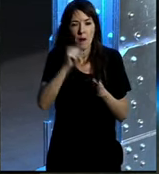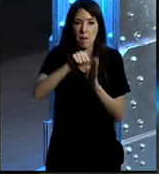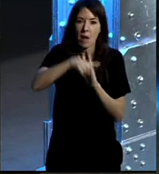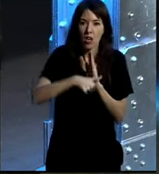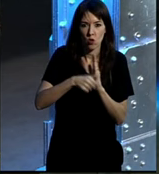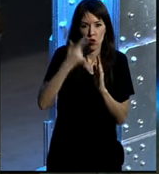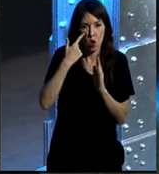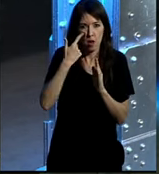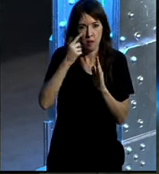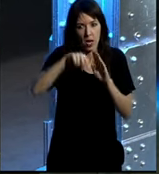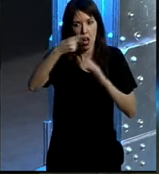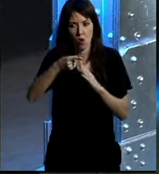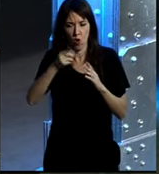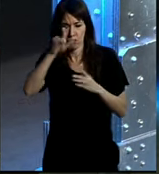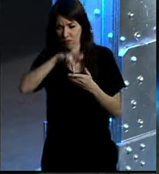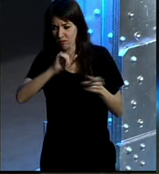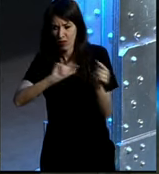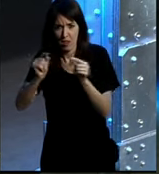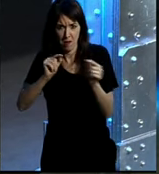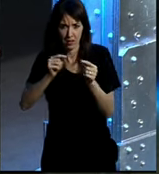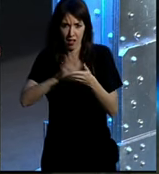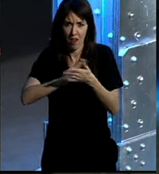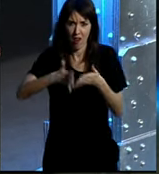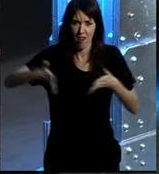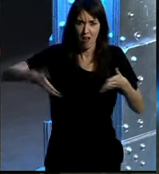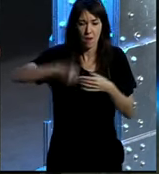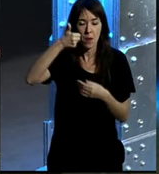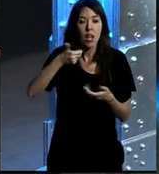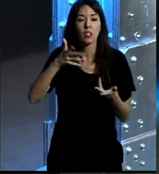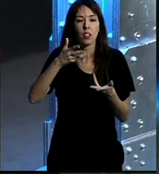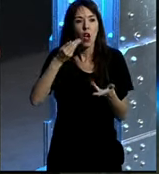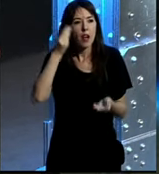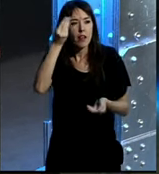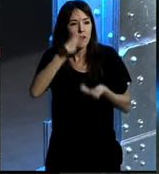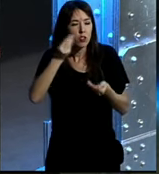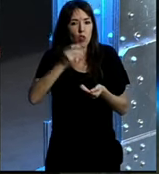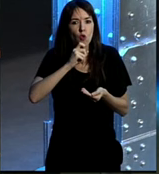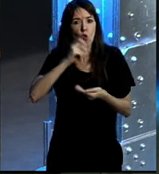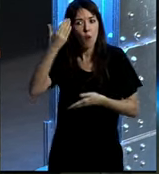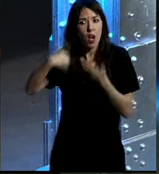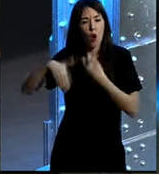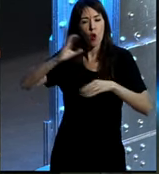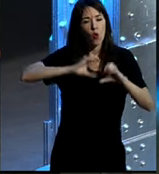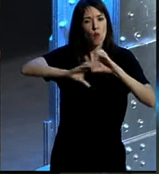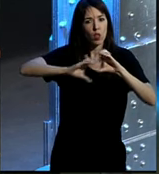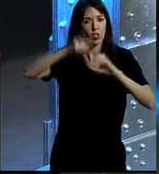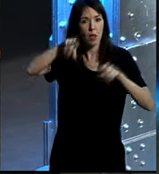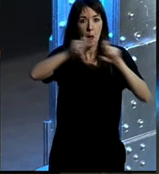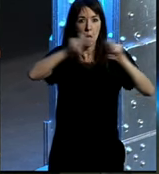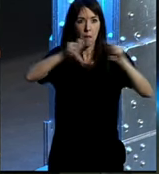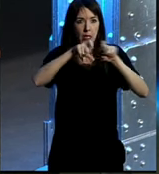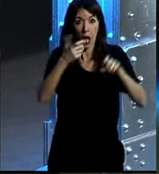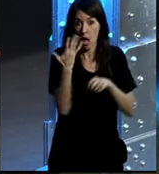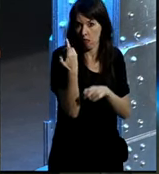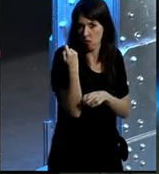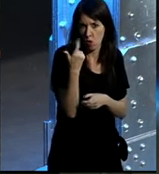en que yo creo que nos vamos a desenvolver luego a lo largo del debate y de la charla reflexionando sobre cómo era la comunicación y cómo actuaban las empresas hace